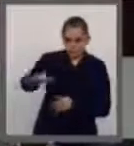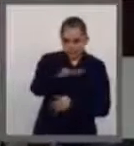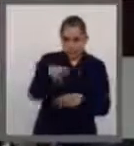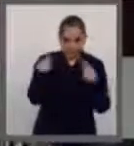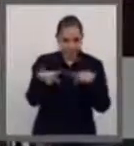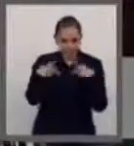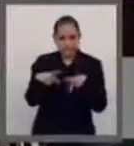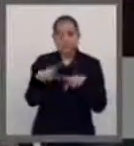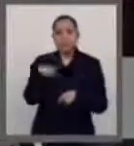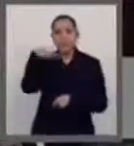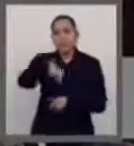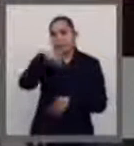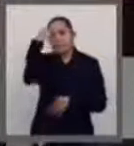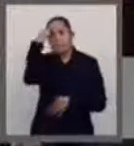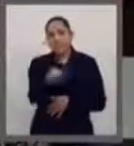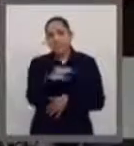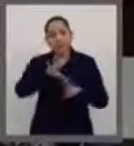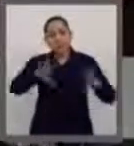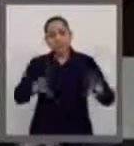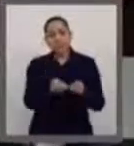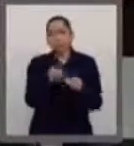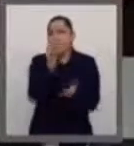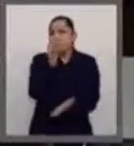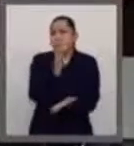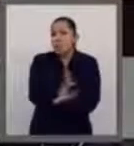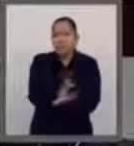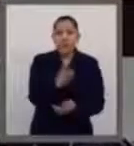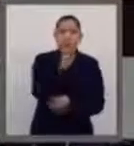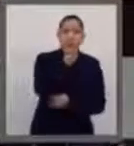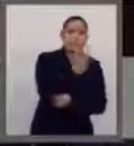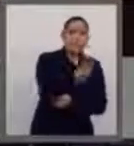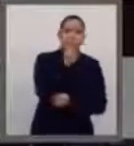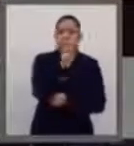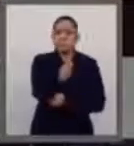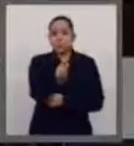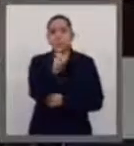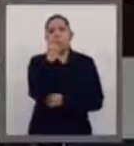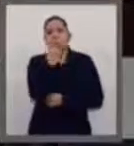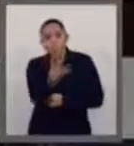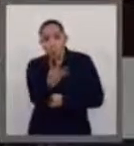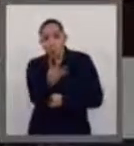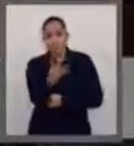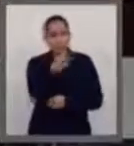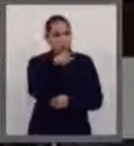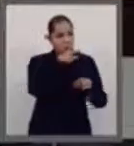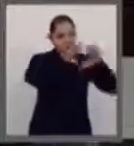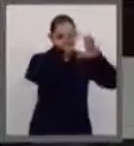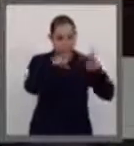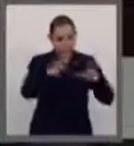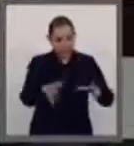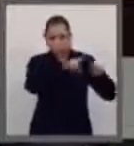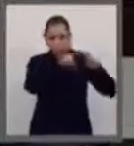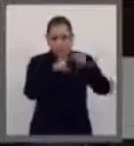en México con solo 3.4 equipos por millón de habitantes.